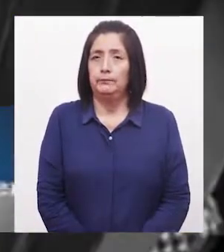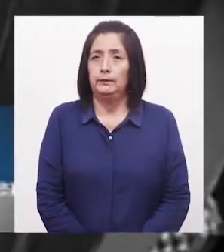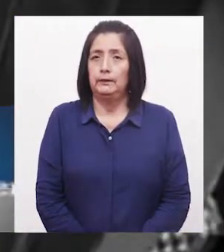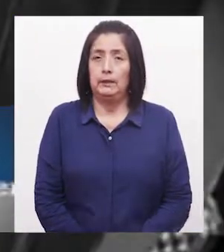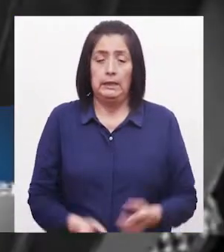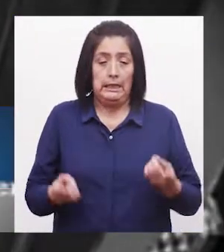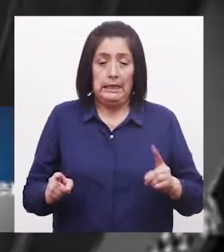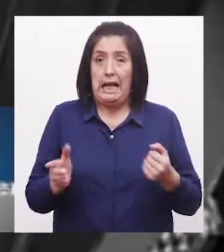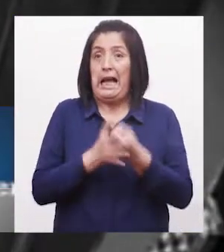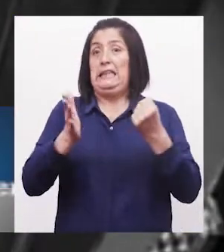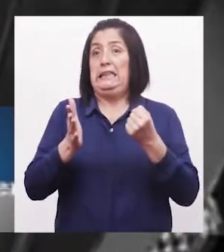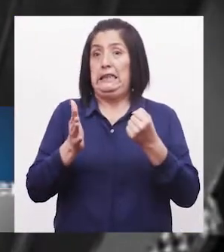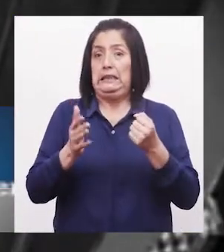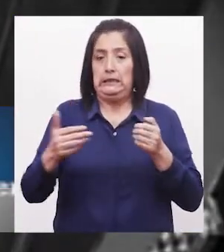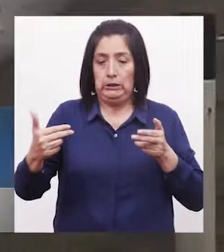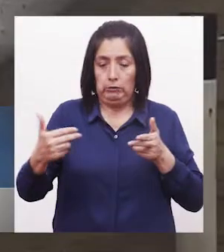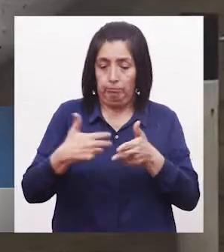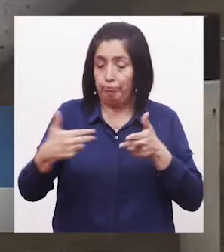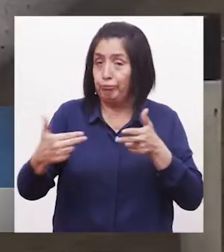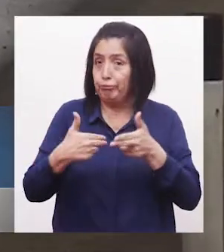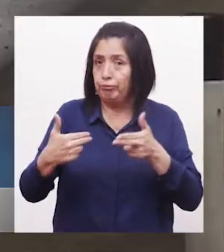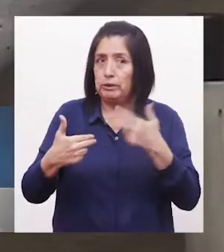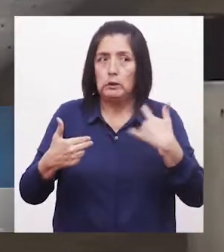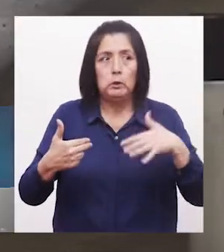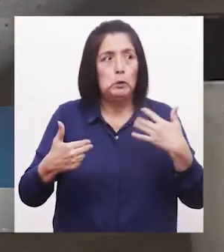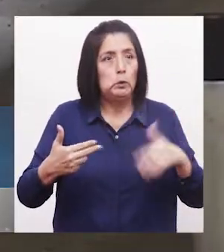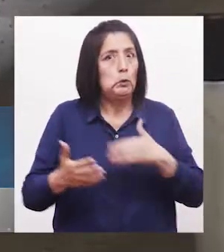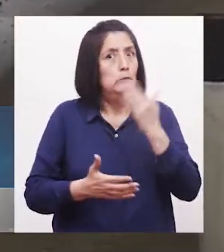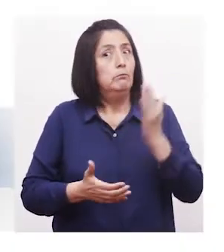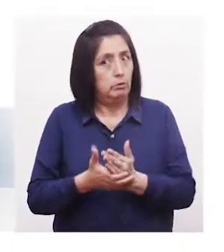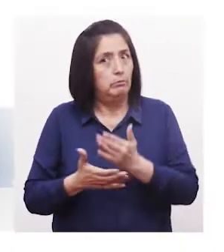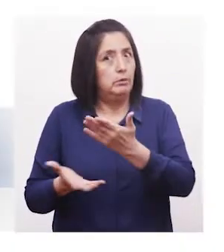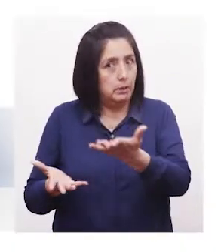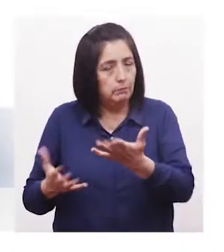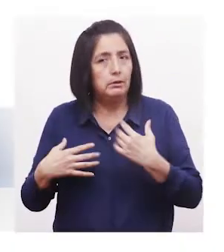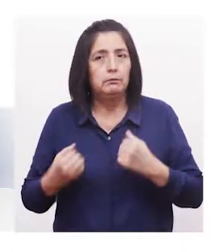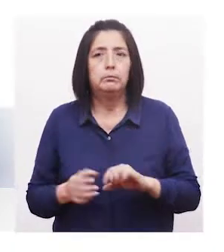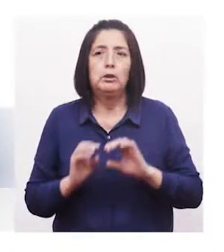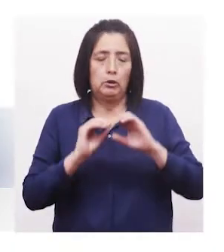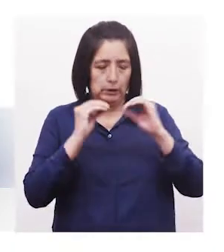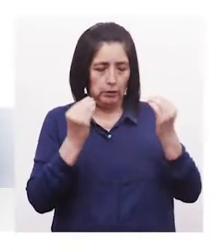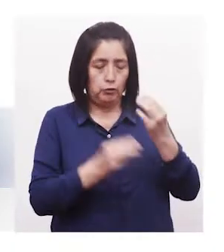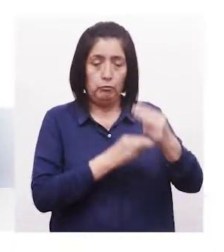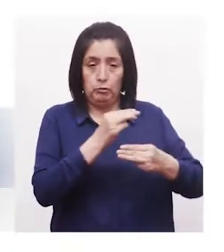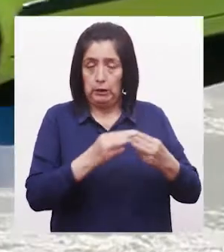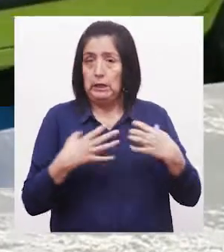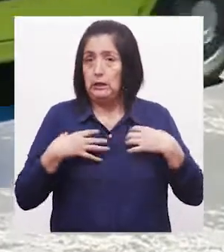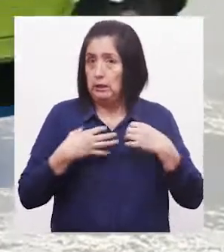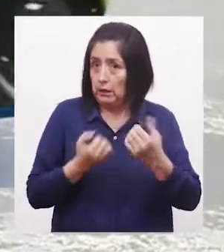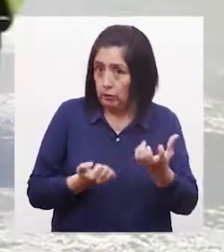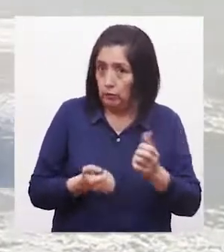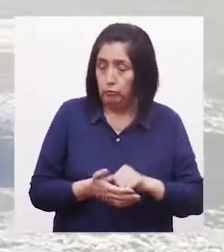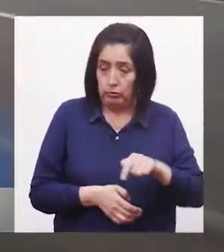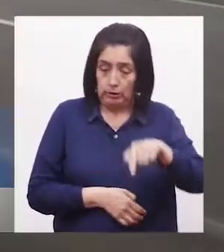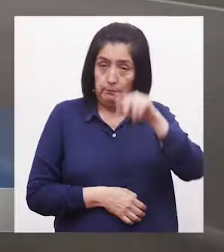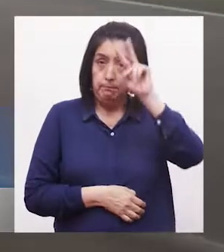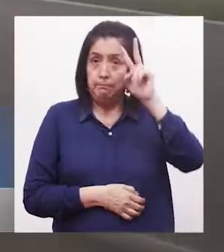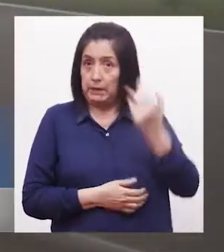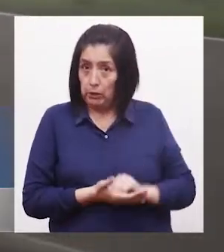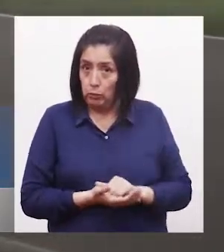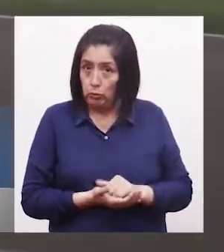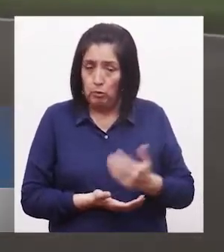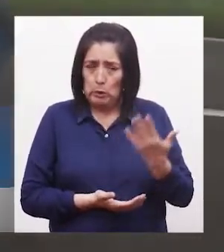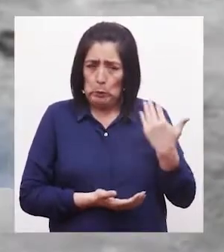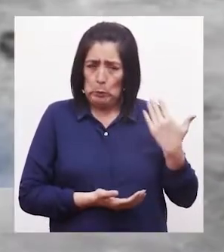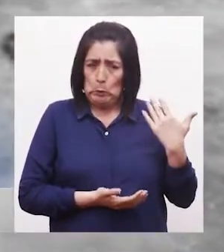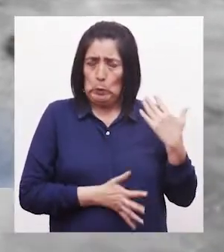Los accidentes de tránsito son considerados como un problema de salud pública por la Organización Mundial de la Salud En el Perú en los